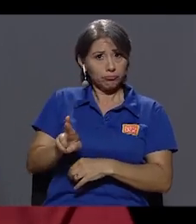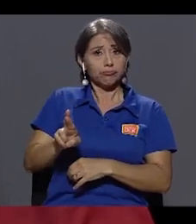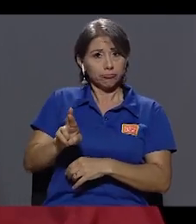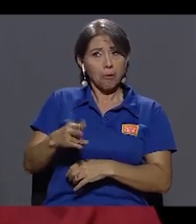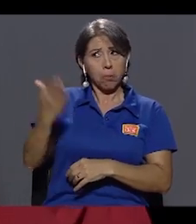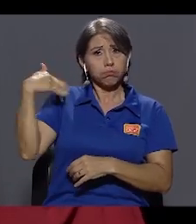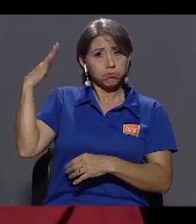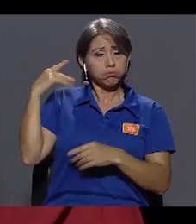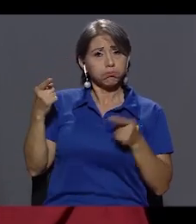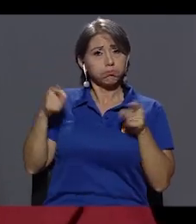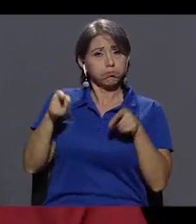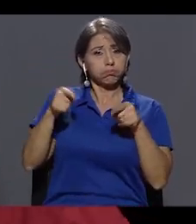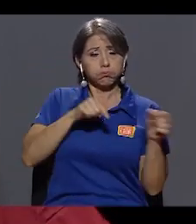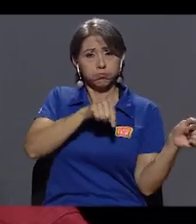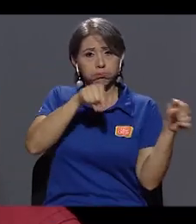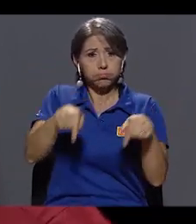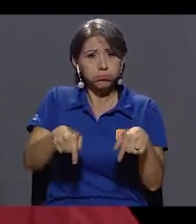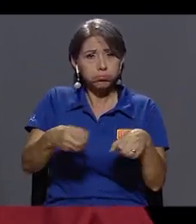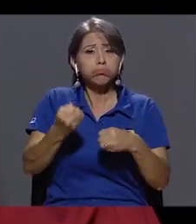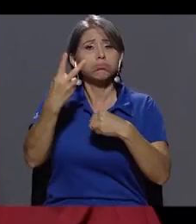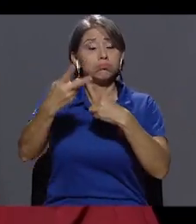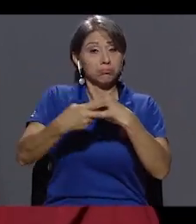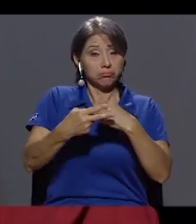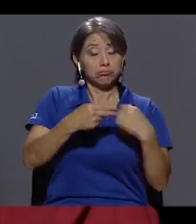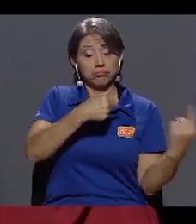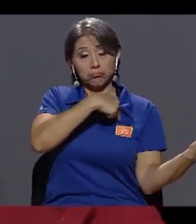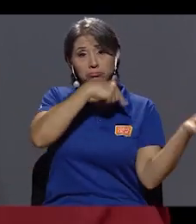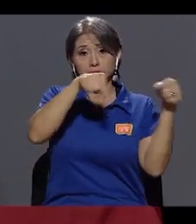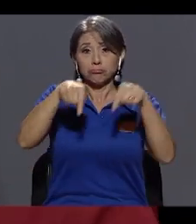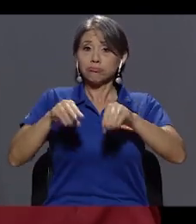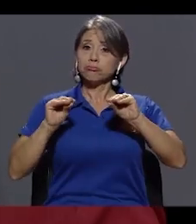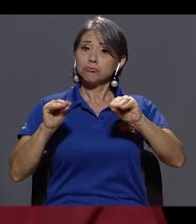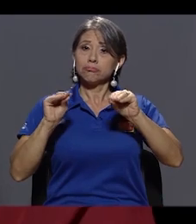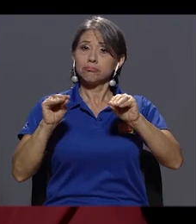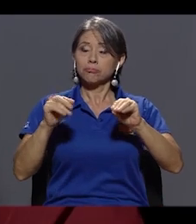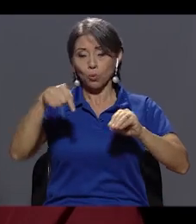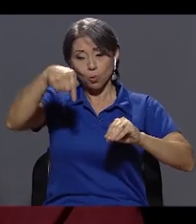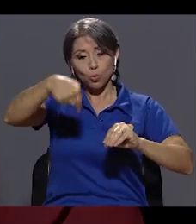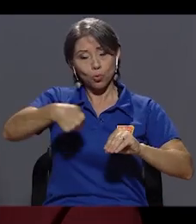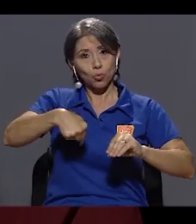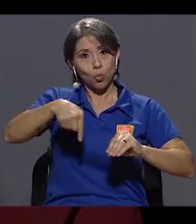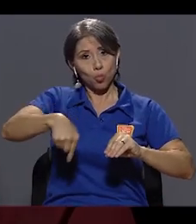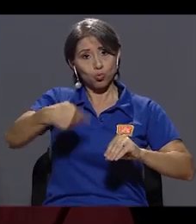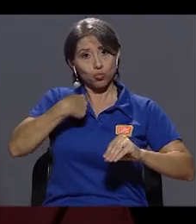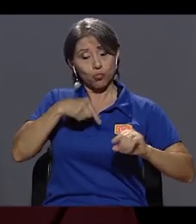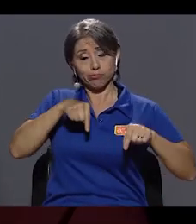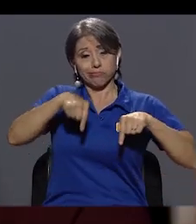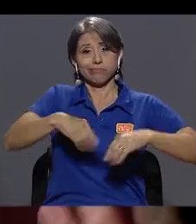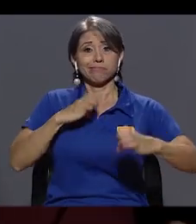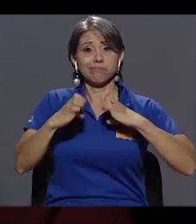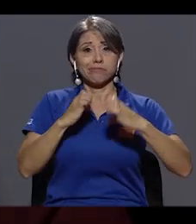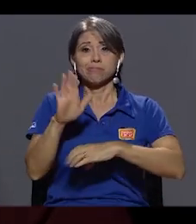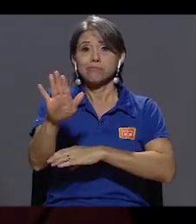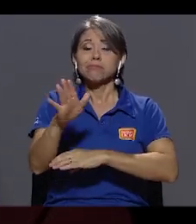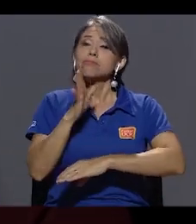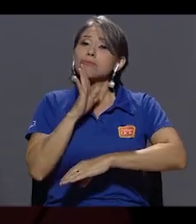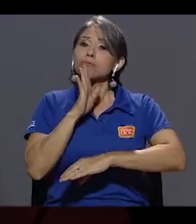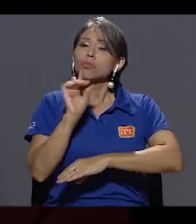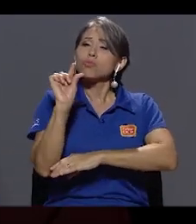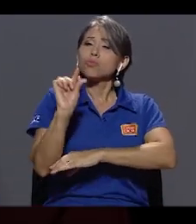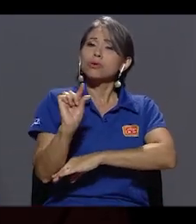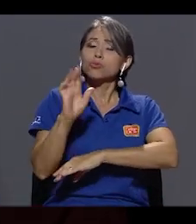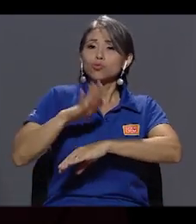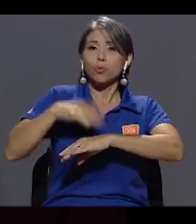oportunidad, en muchas ocasiones a dar clases. Hoy estoy en esta entrevista suya, hablando un poquito del entorno político.